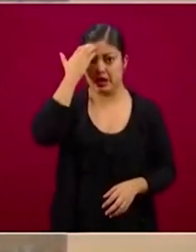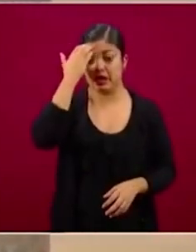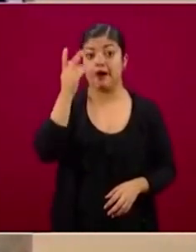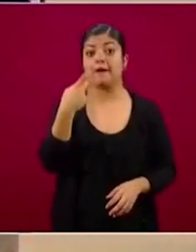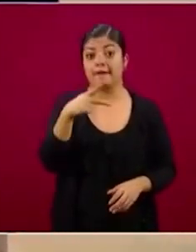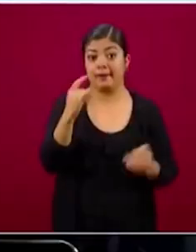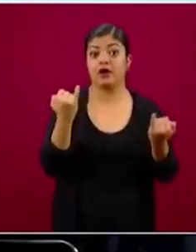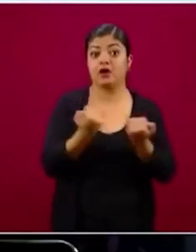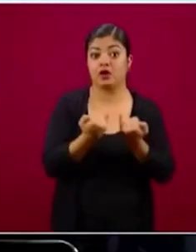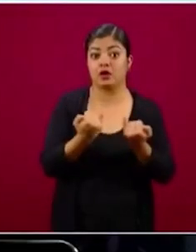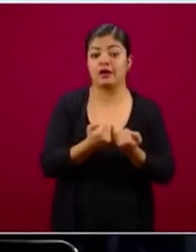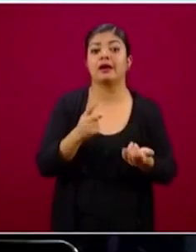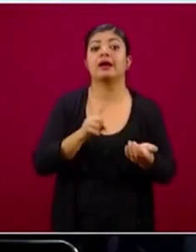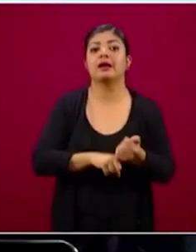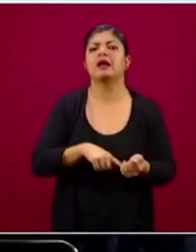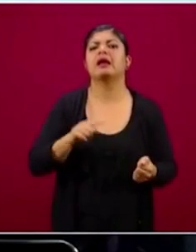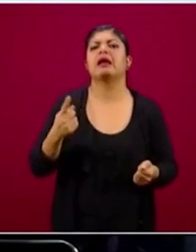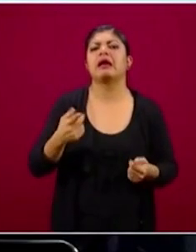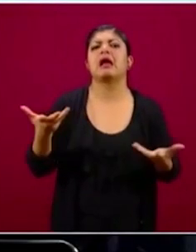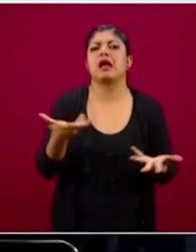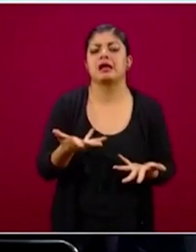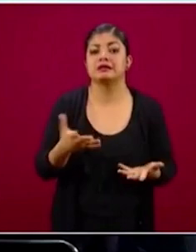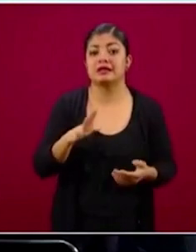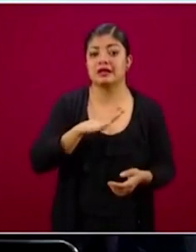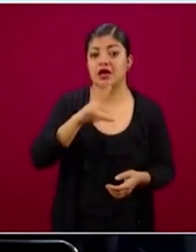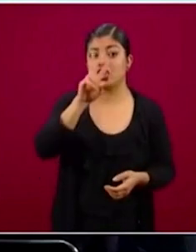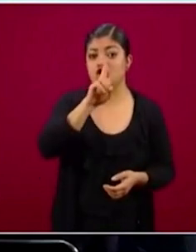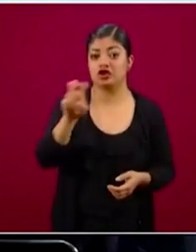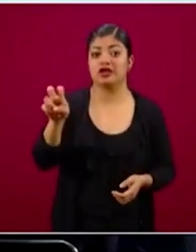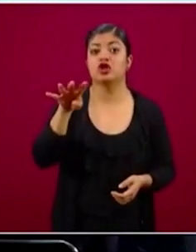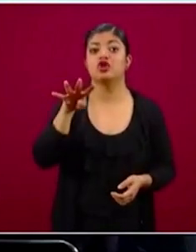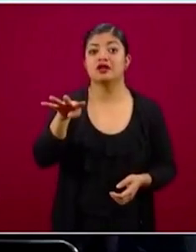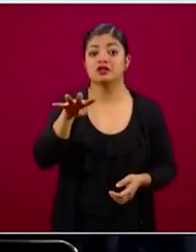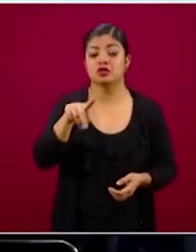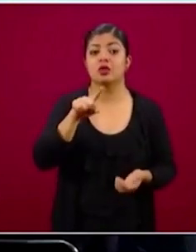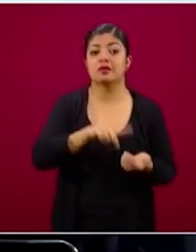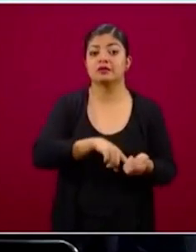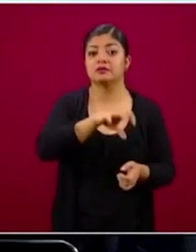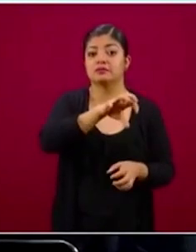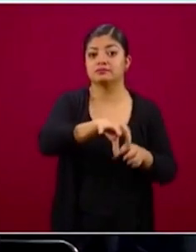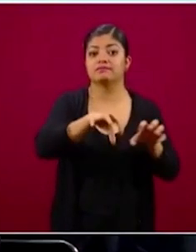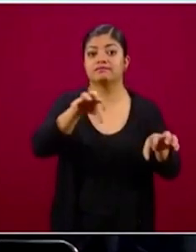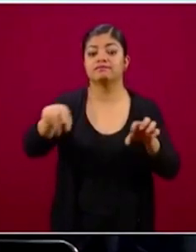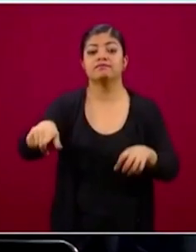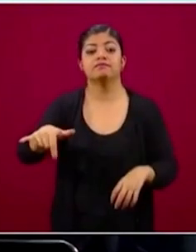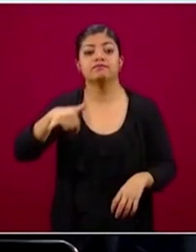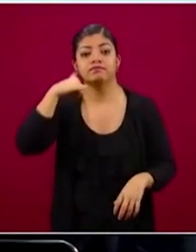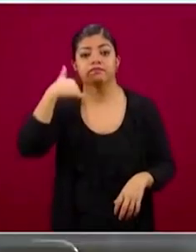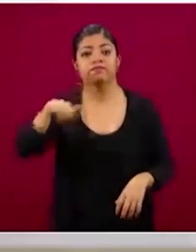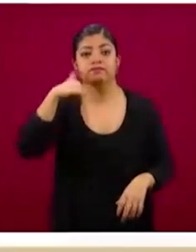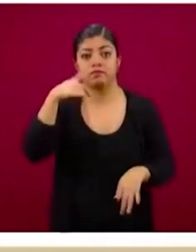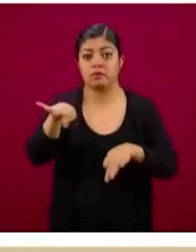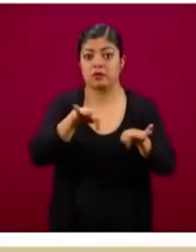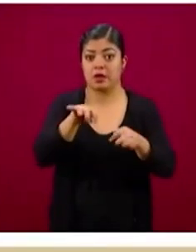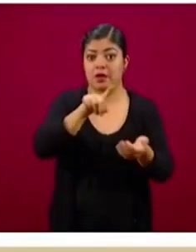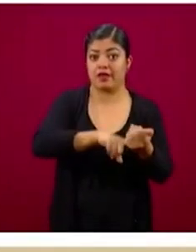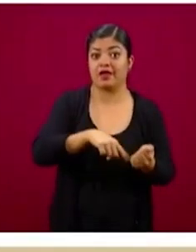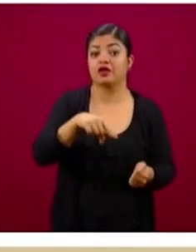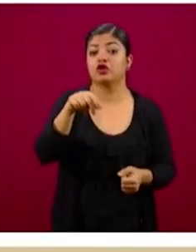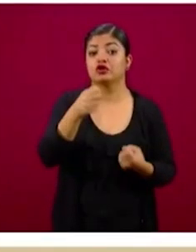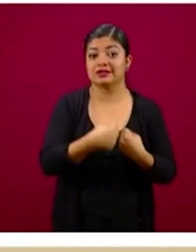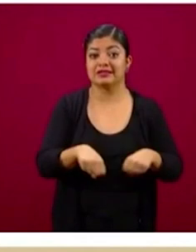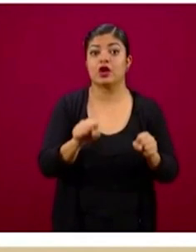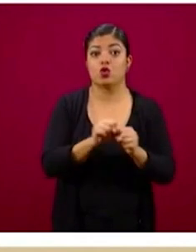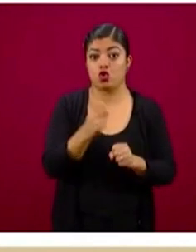qué estábamos haciendo, sobre todo con los 219 consultores telefónicos que trabajan en el Seguro Social, 219